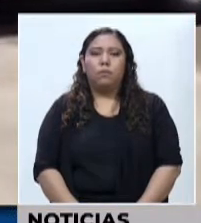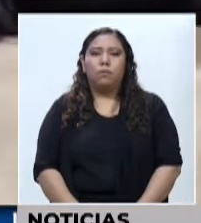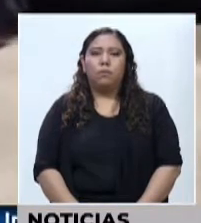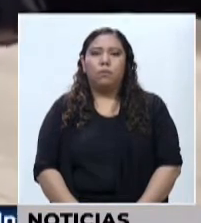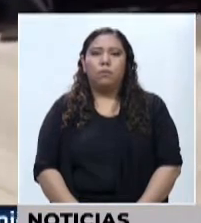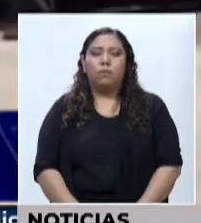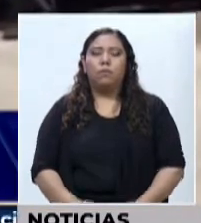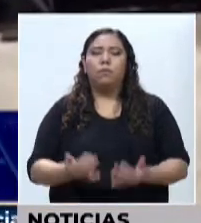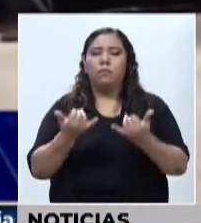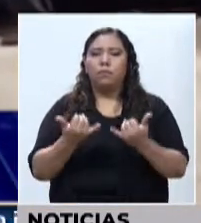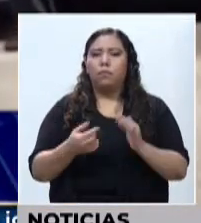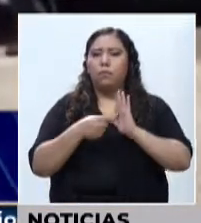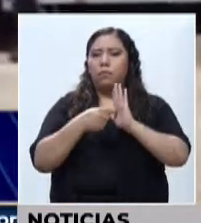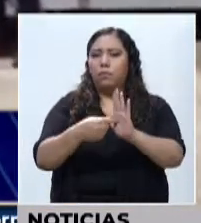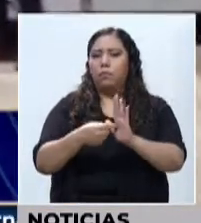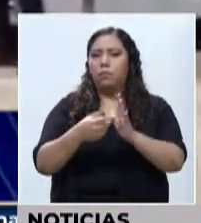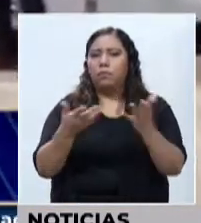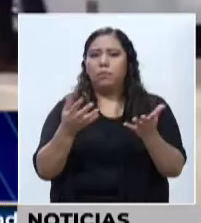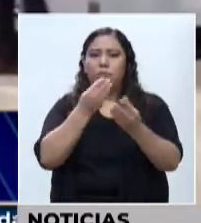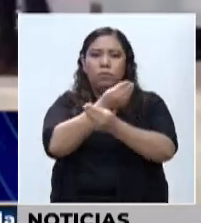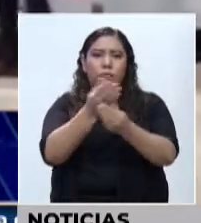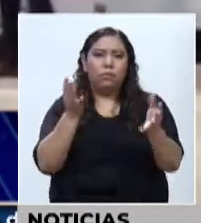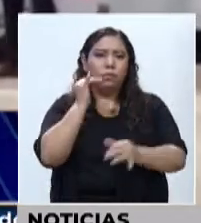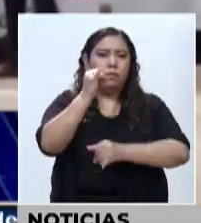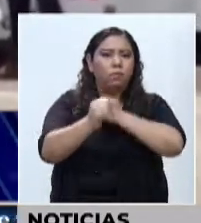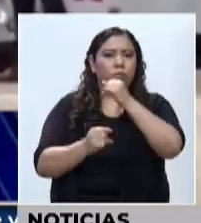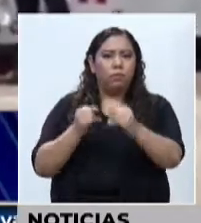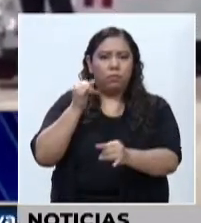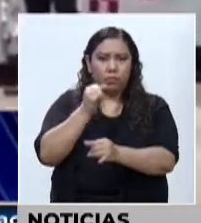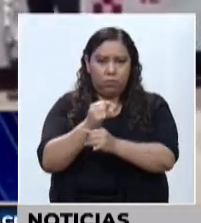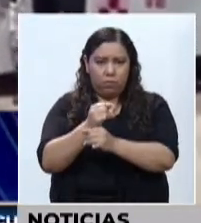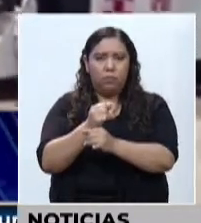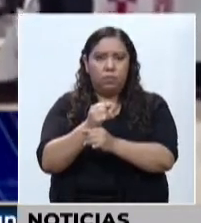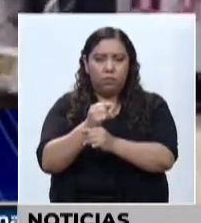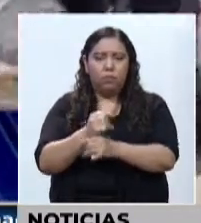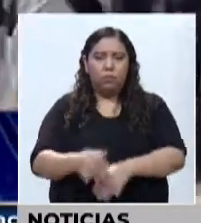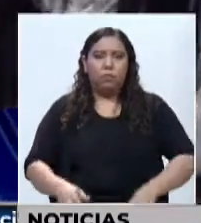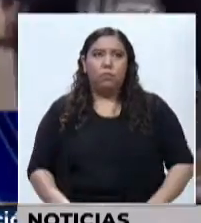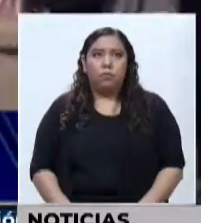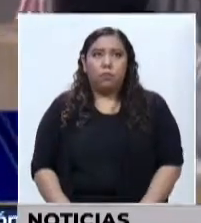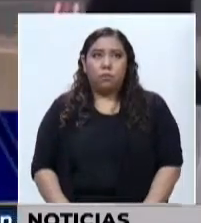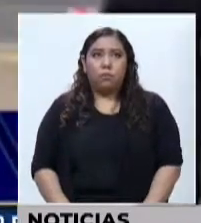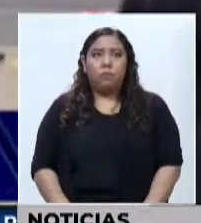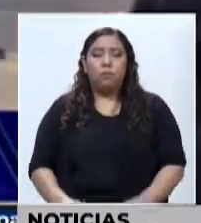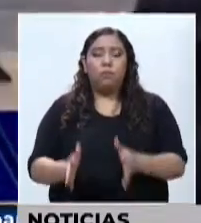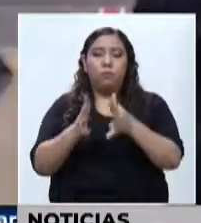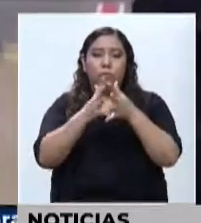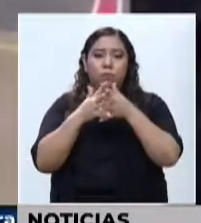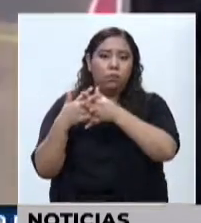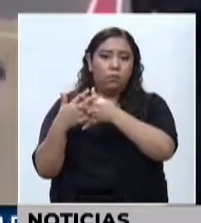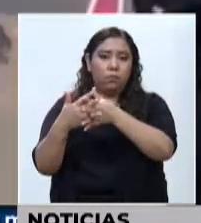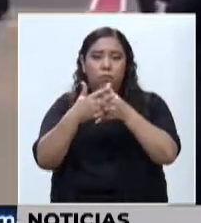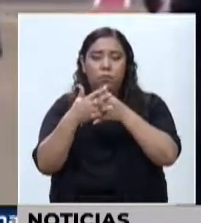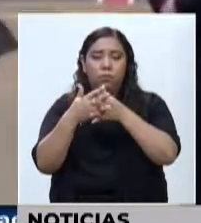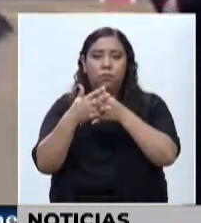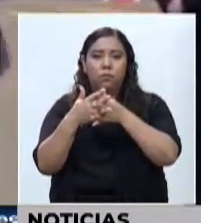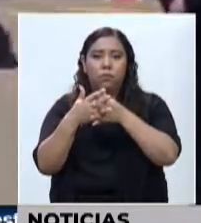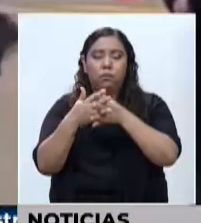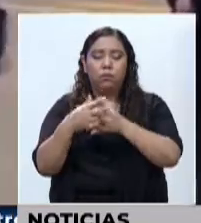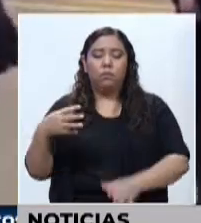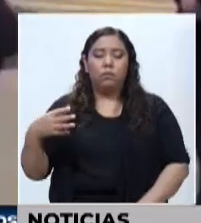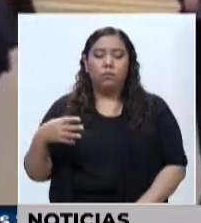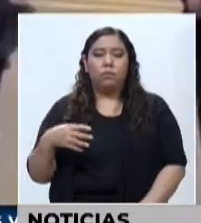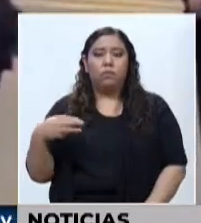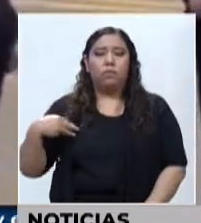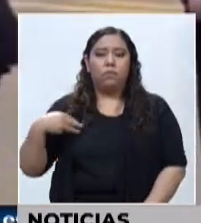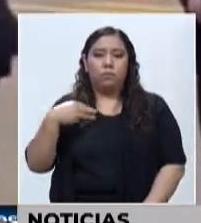A continuación conoceremos las noticias internacionales más relevantes del momento. En Estados Unidos, el secretario de Estado,